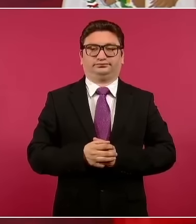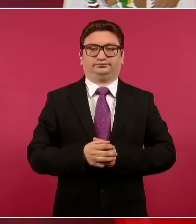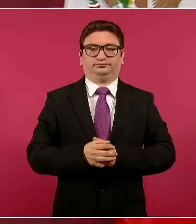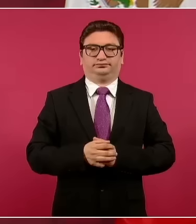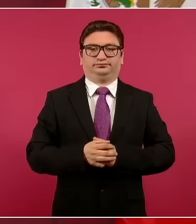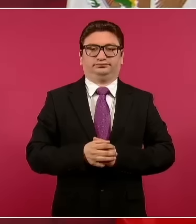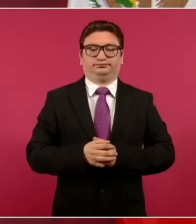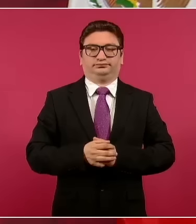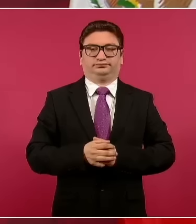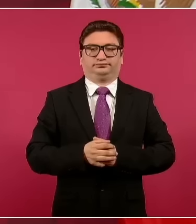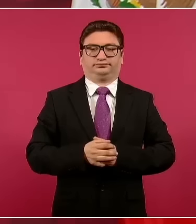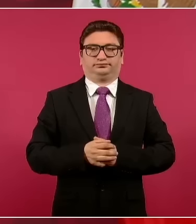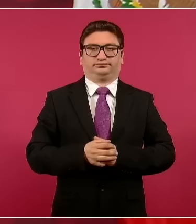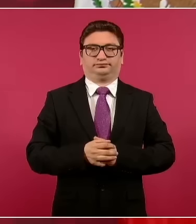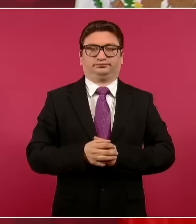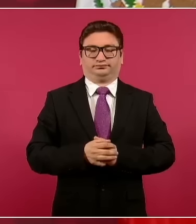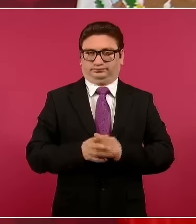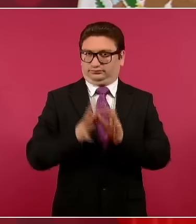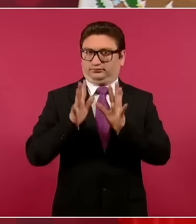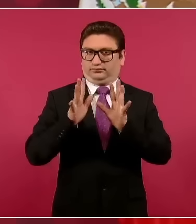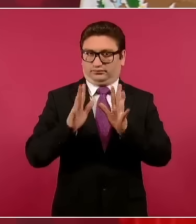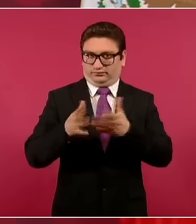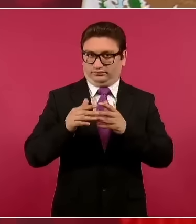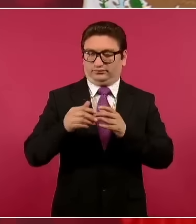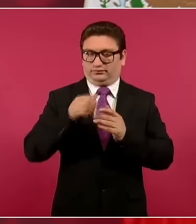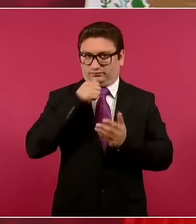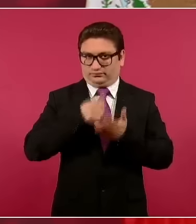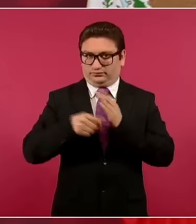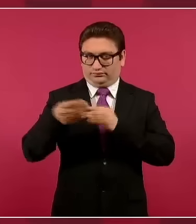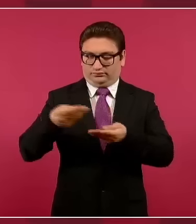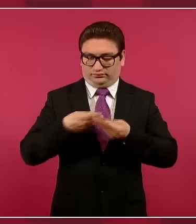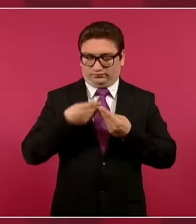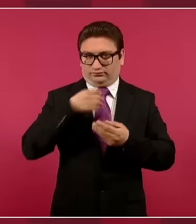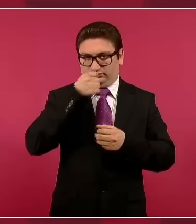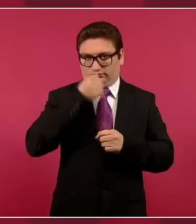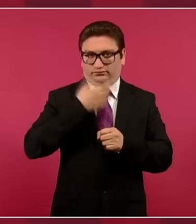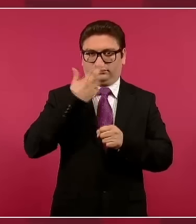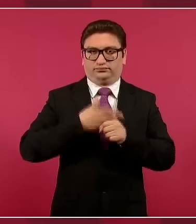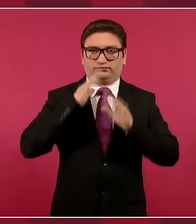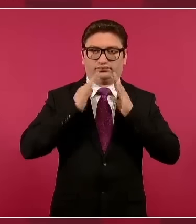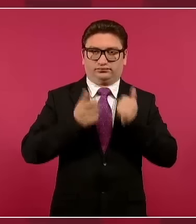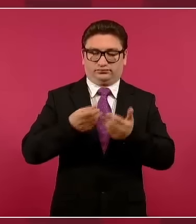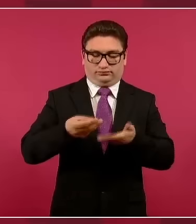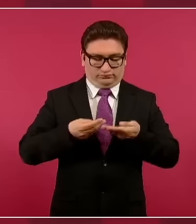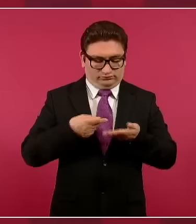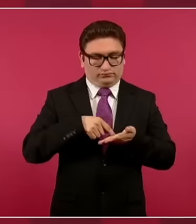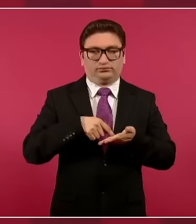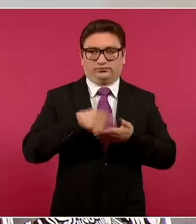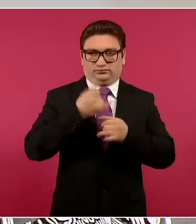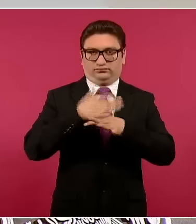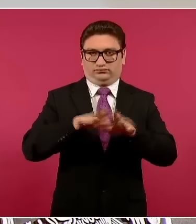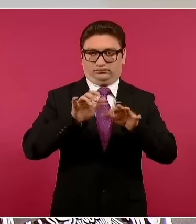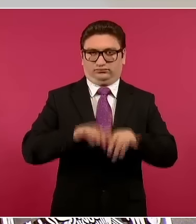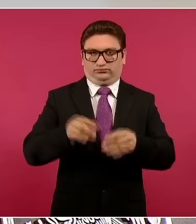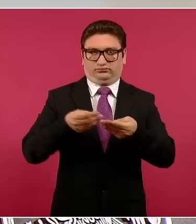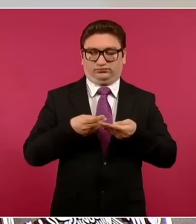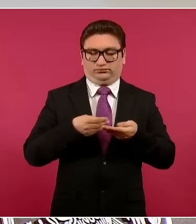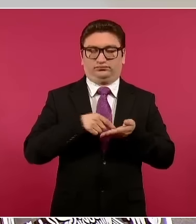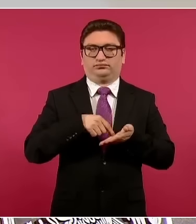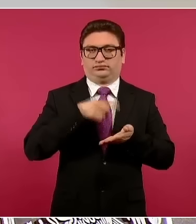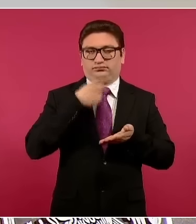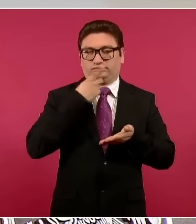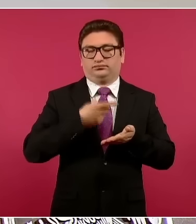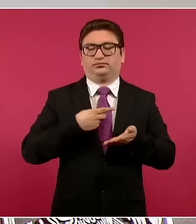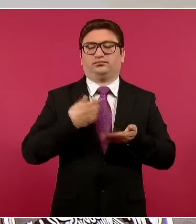me acaba de enviar una nota el secretario de Hacienda informándome de